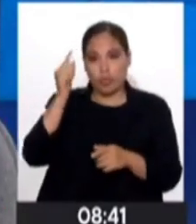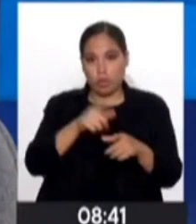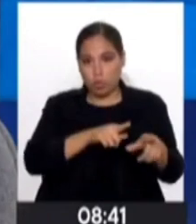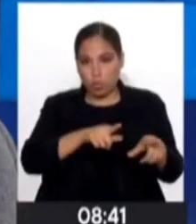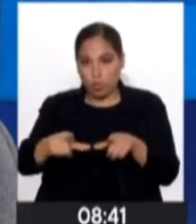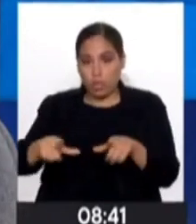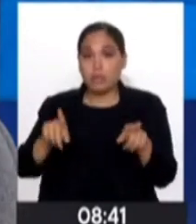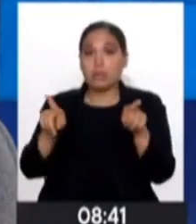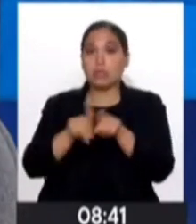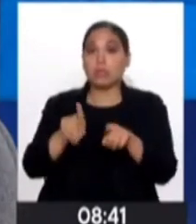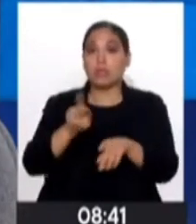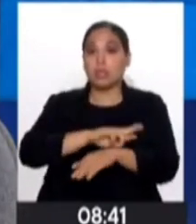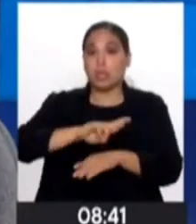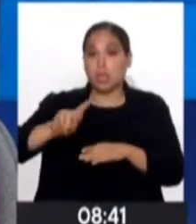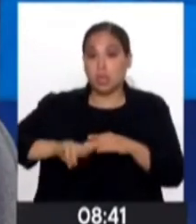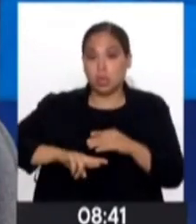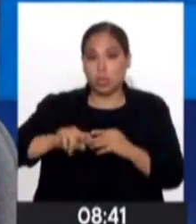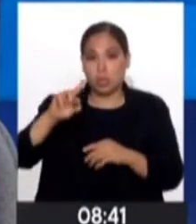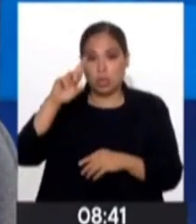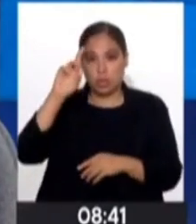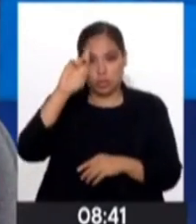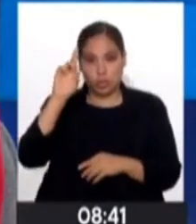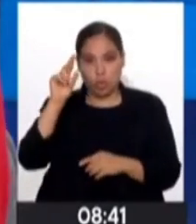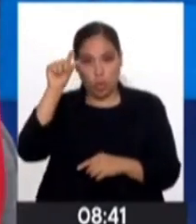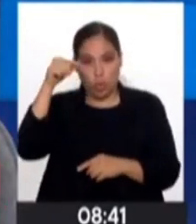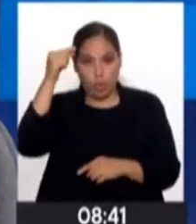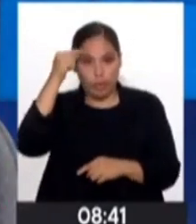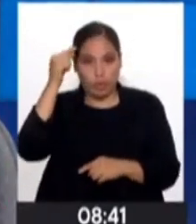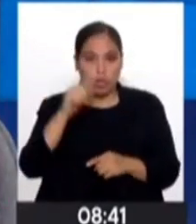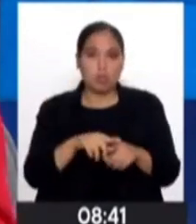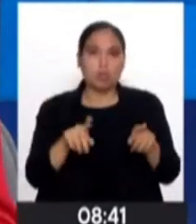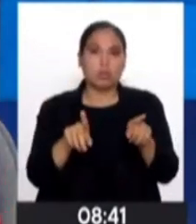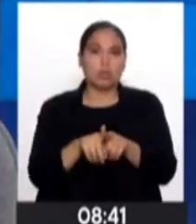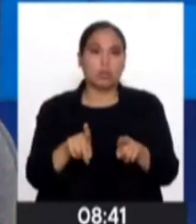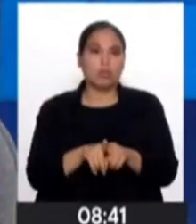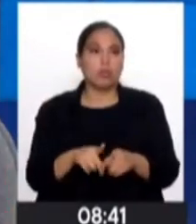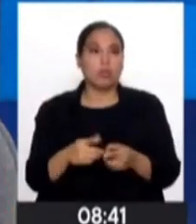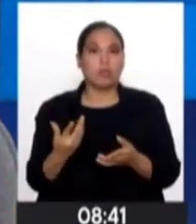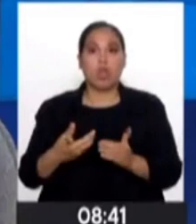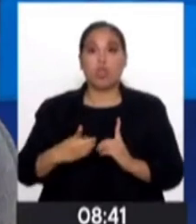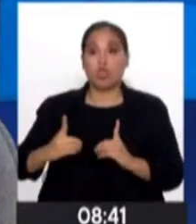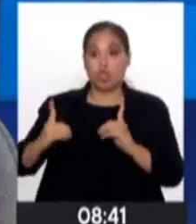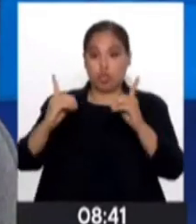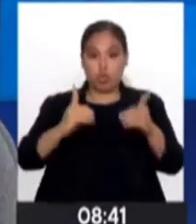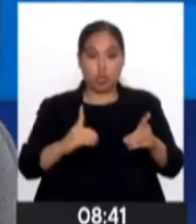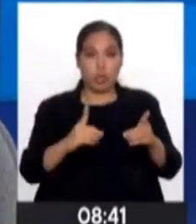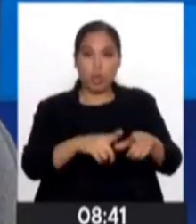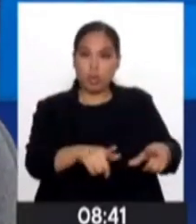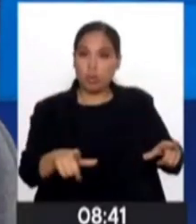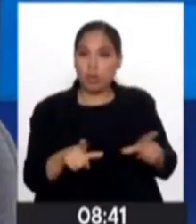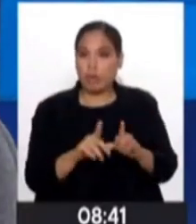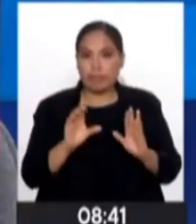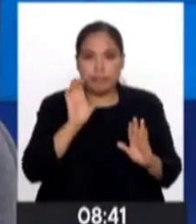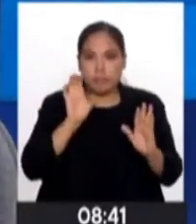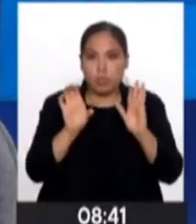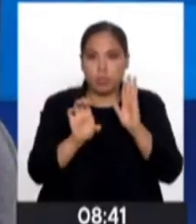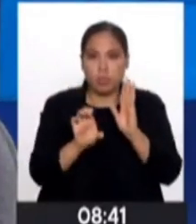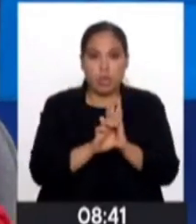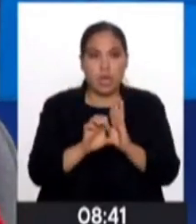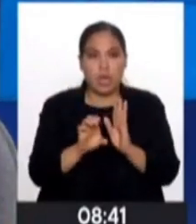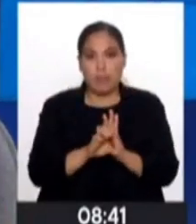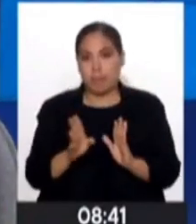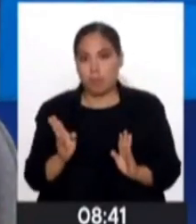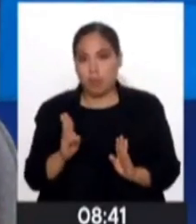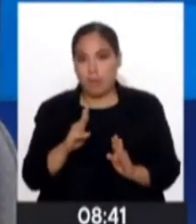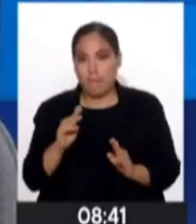gobiernos regionales. Por ejemplo, nos construyen, vamos a decir, nos donan un terreno, no estamos esto en Madre de Dios. Te comento lo